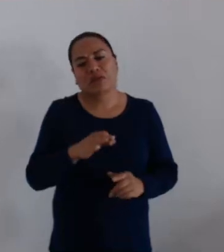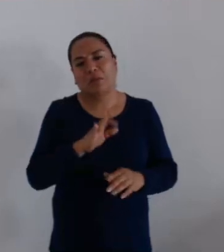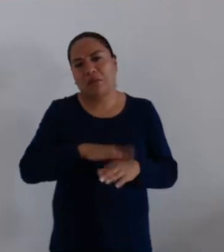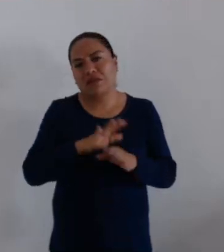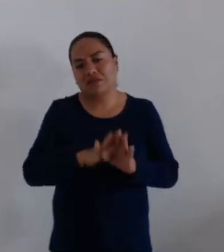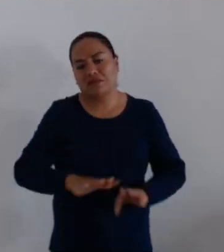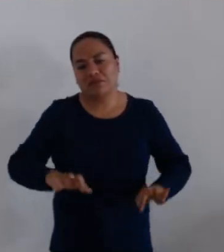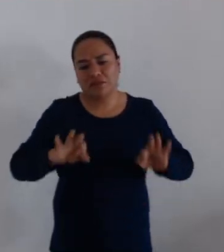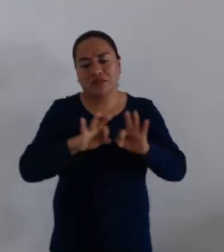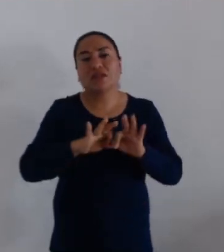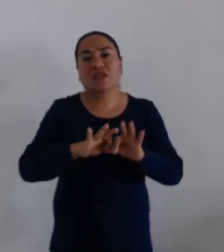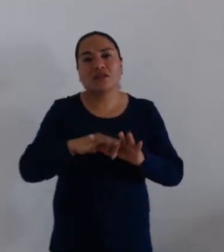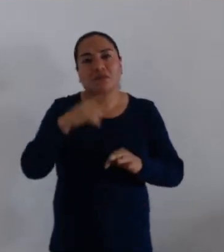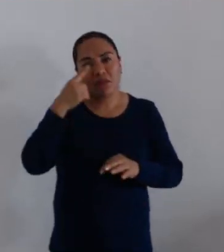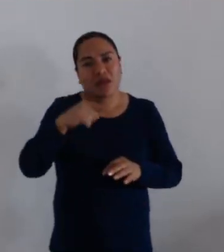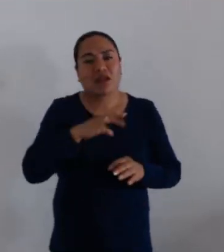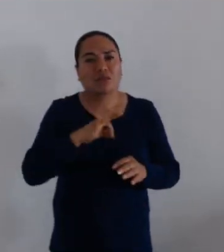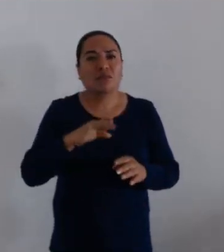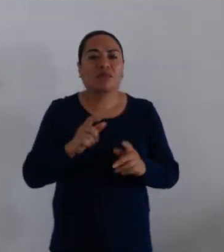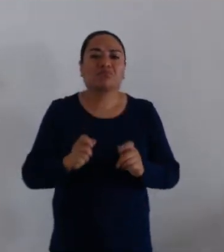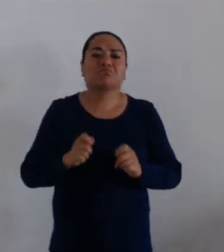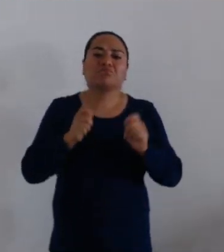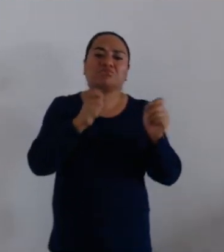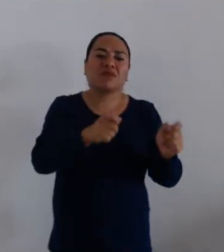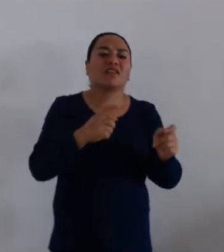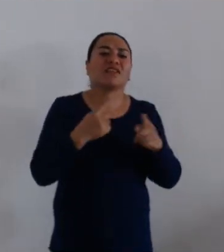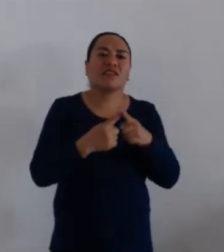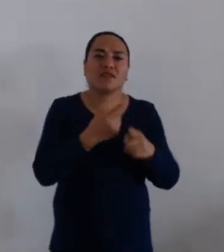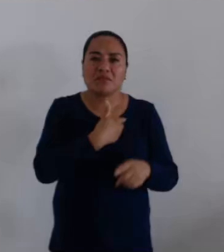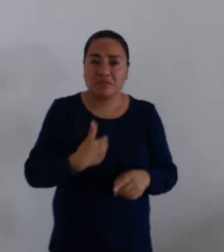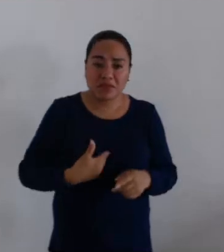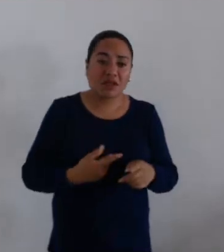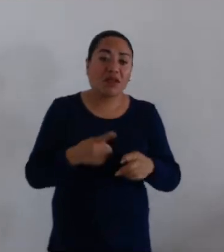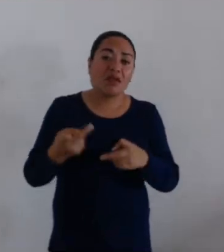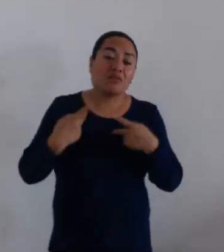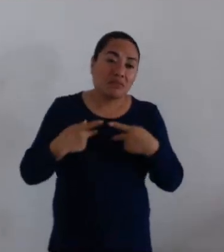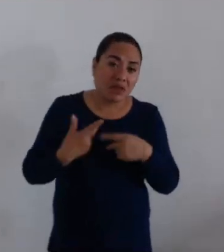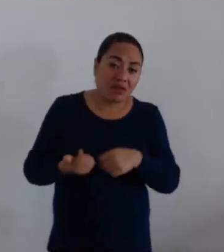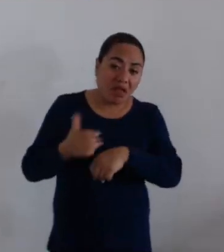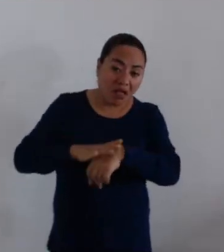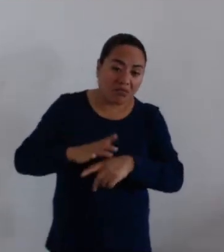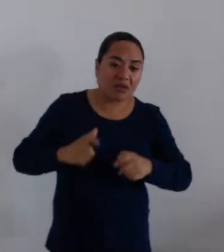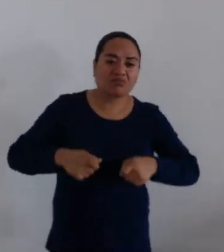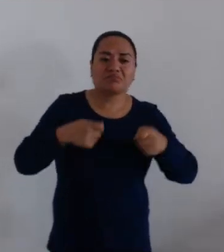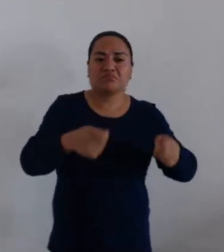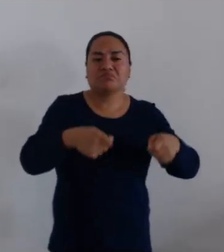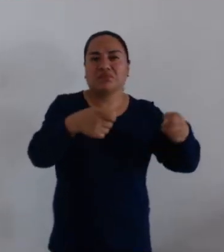para eso, para que la gente pueda tener certeza y para los que vienen para sus herederos.